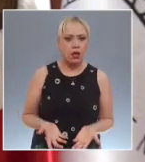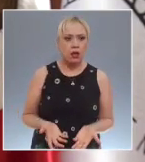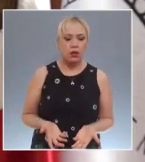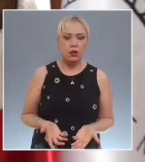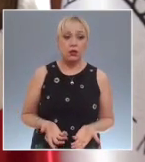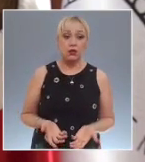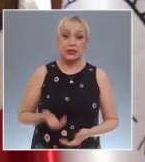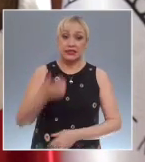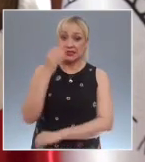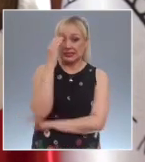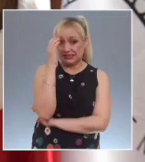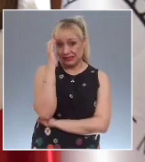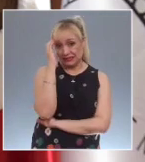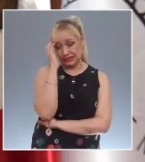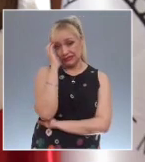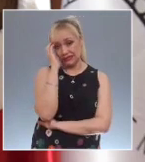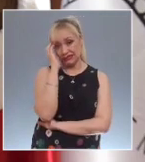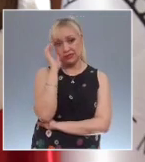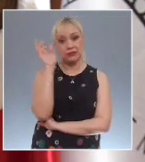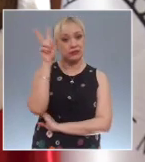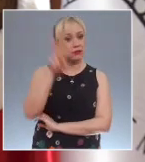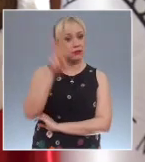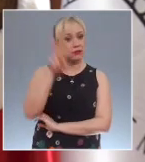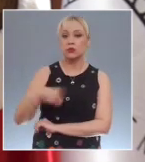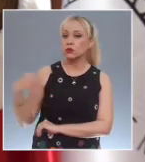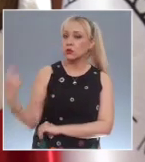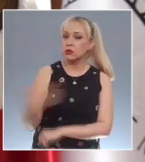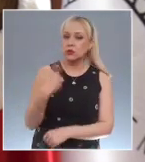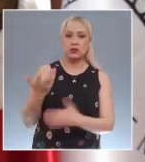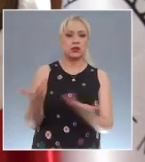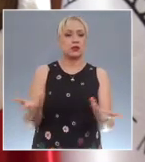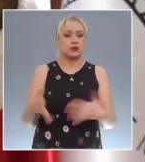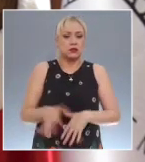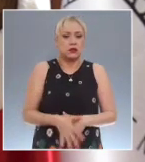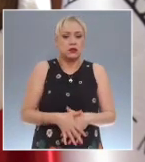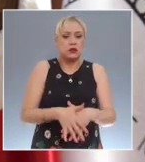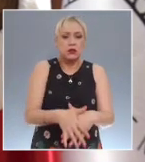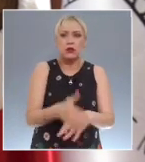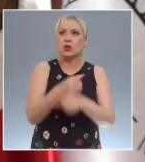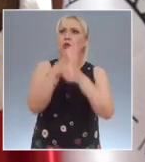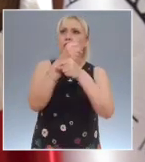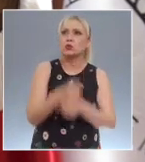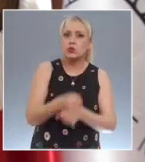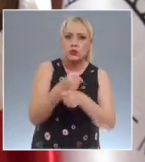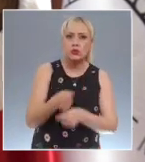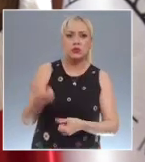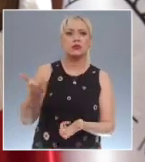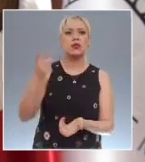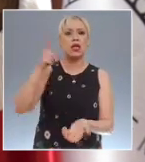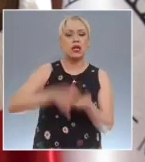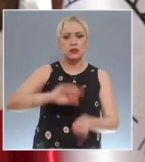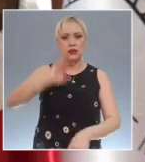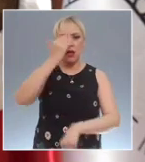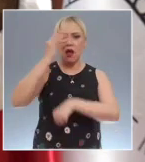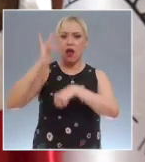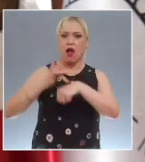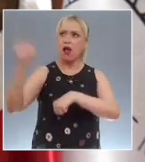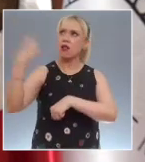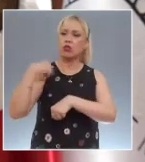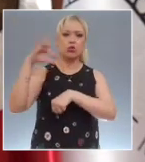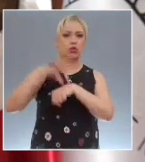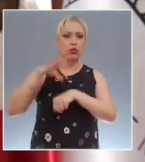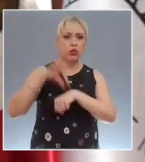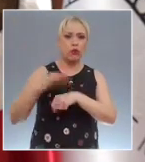mujeres y personas gestantes que han sufrido violencia obstétrica, ya que sus derechos han sido menoscabados en otras